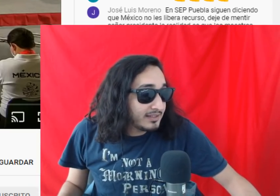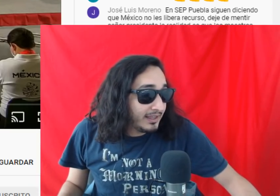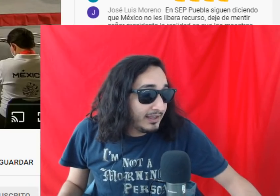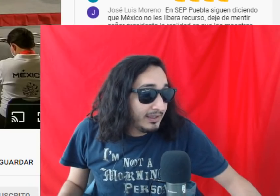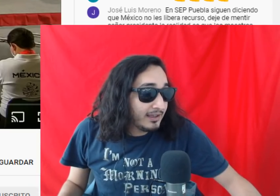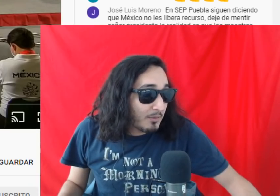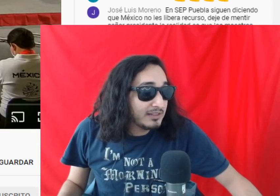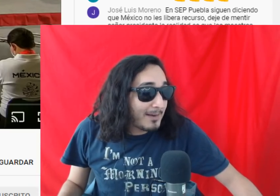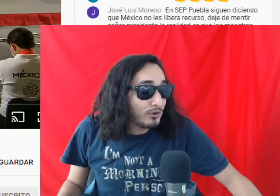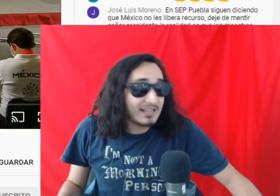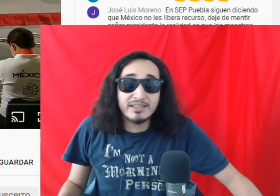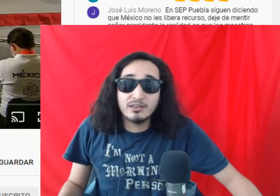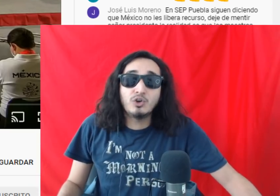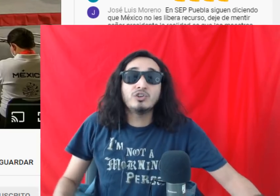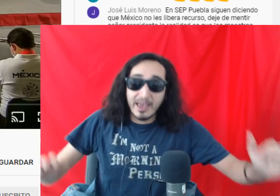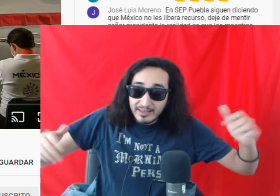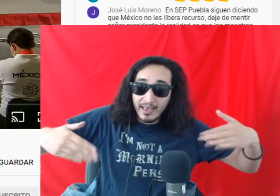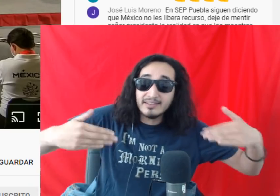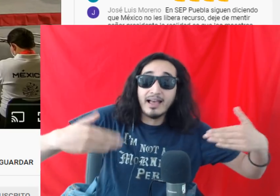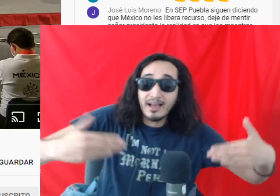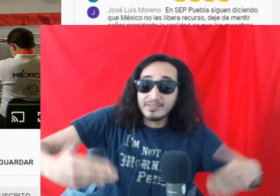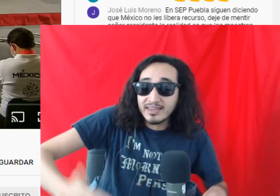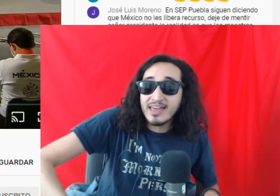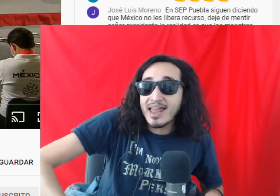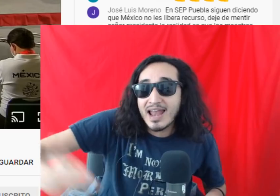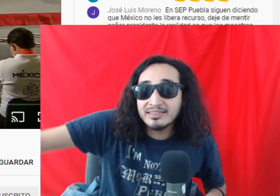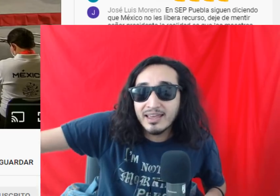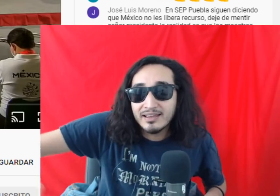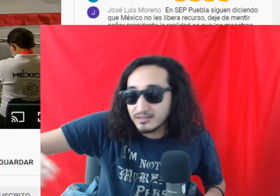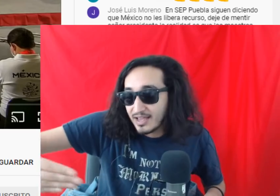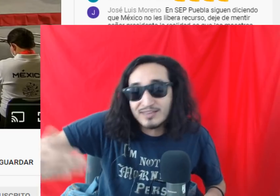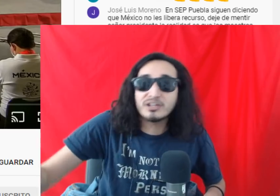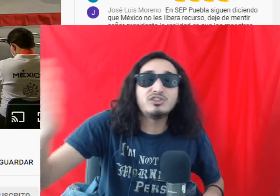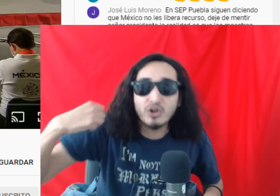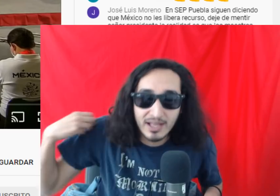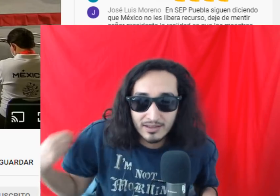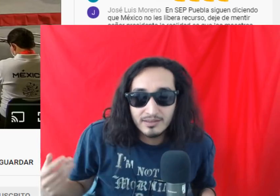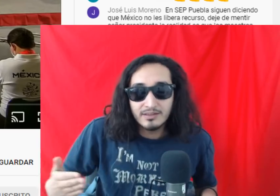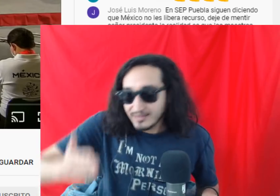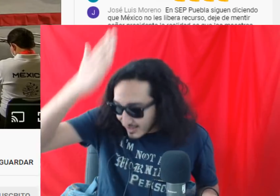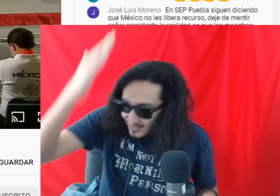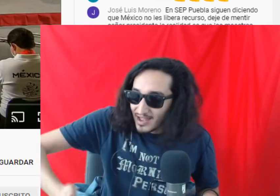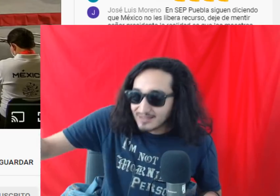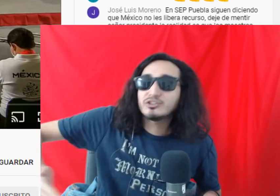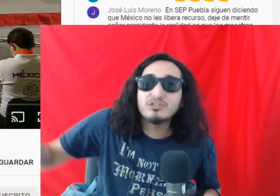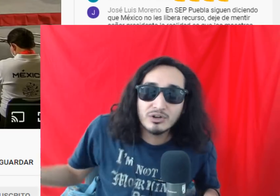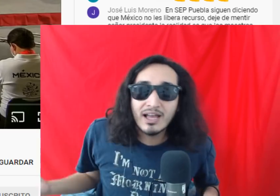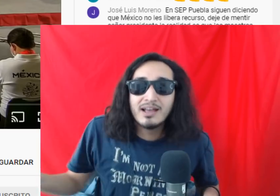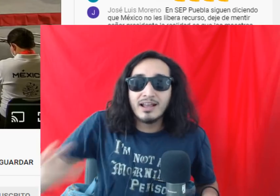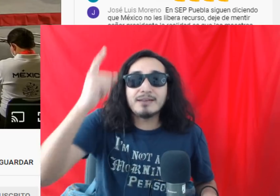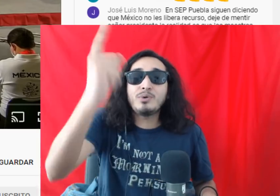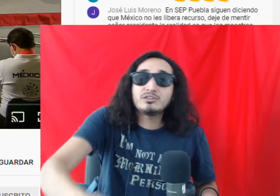que buen trabajo está haciendo de aquí de adelante ya es otra historia de aquí en adelante es otra